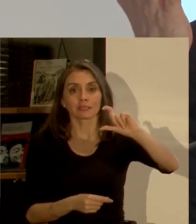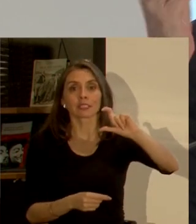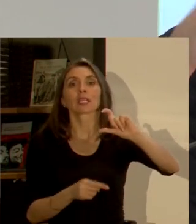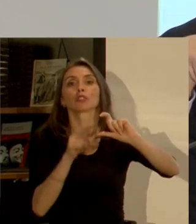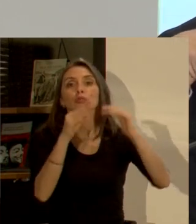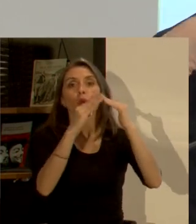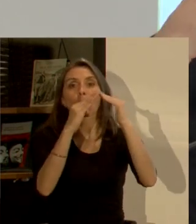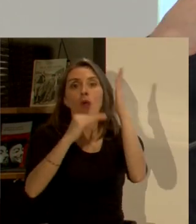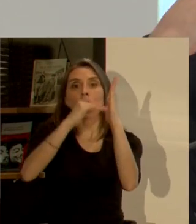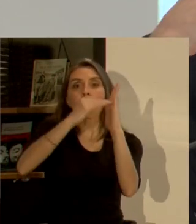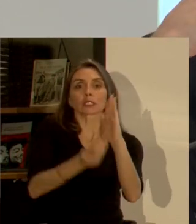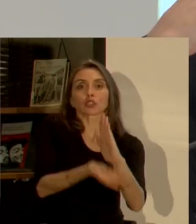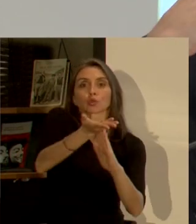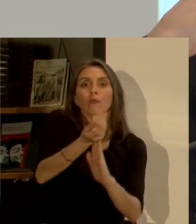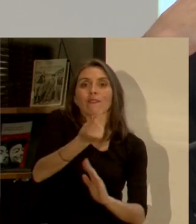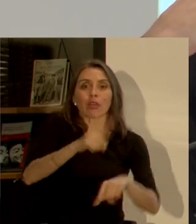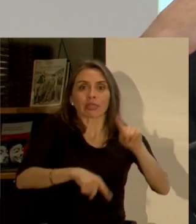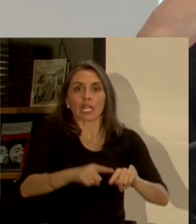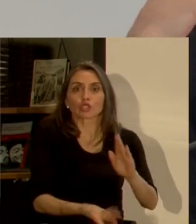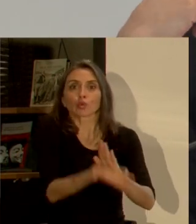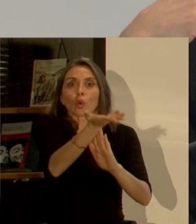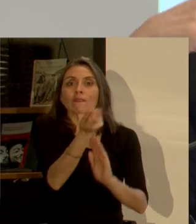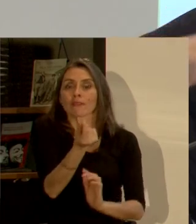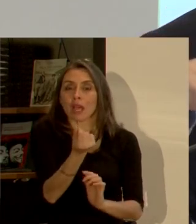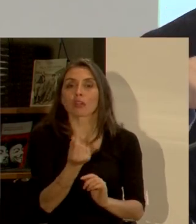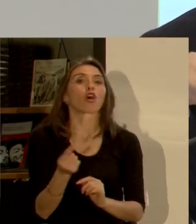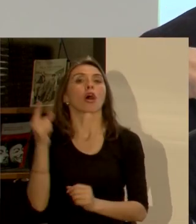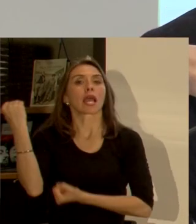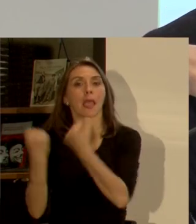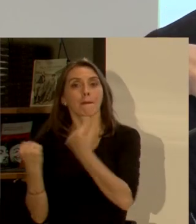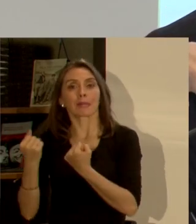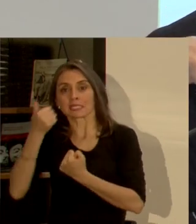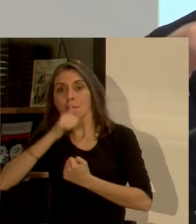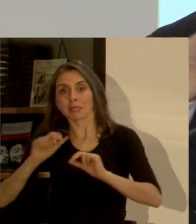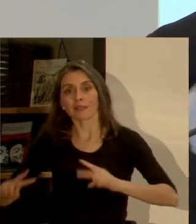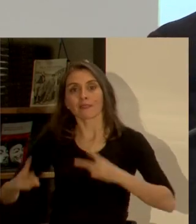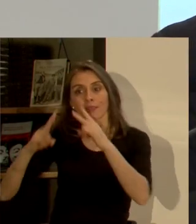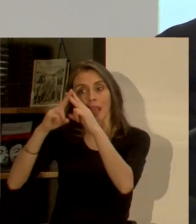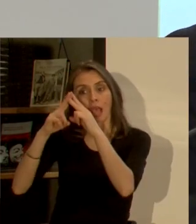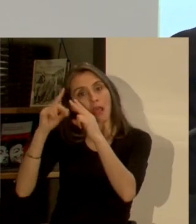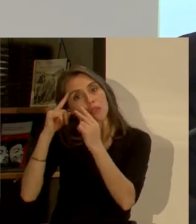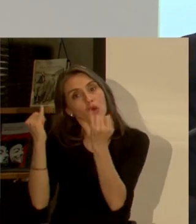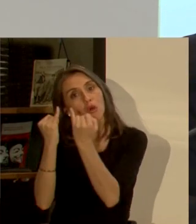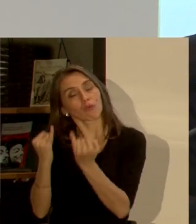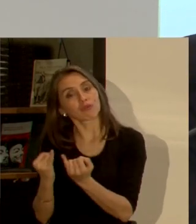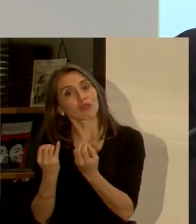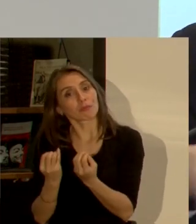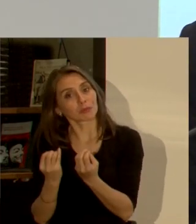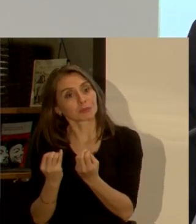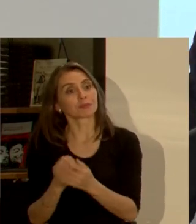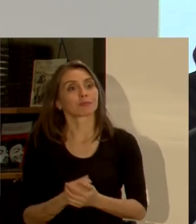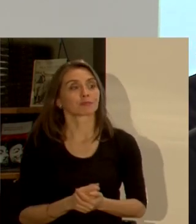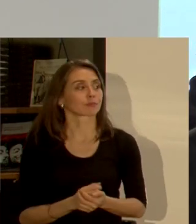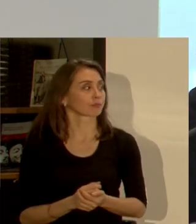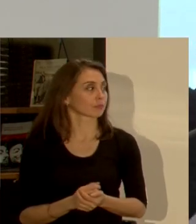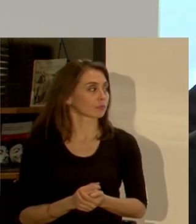valor de sus propiedades otra cosa que tú captures para desarrollo inmobiliario privado con mecanismos que pueden estudiarse pero ya los tenemos en alguna medida